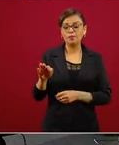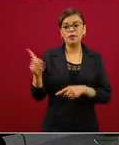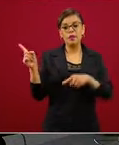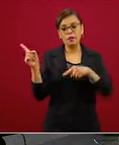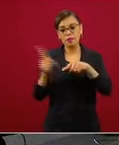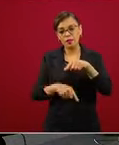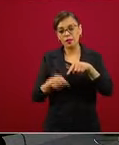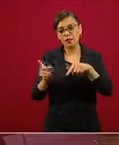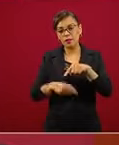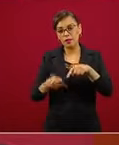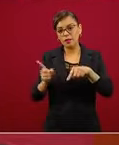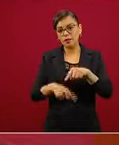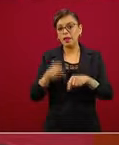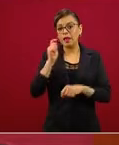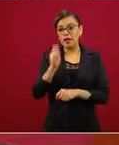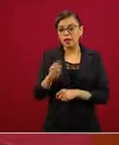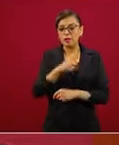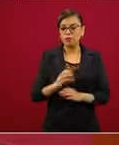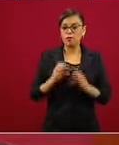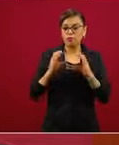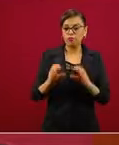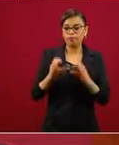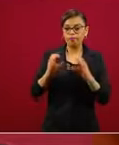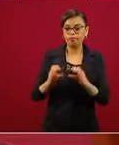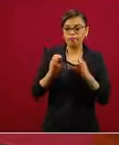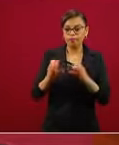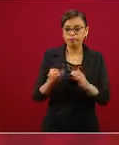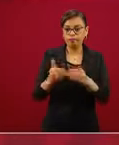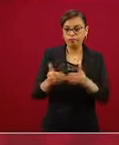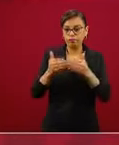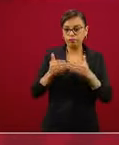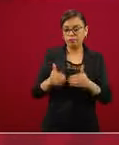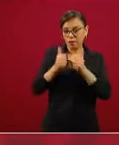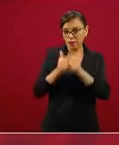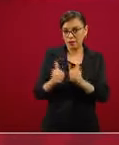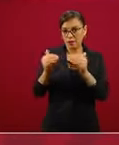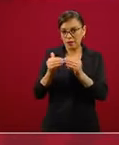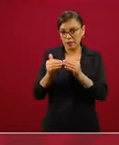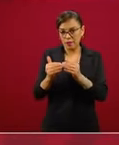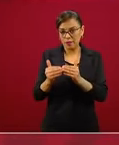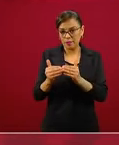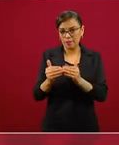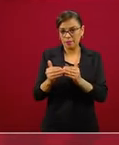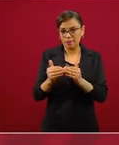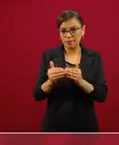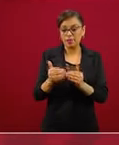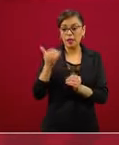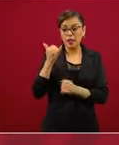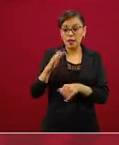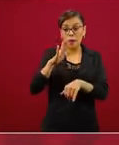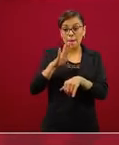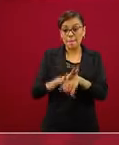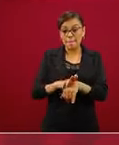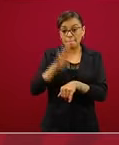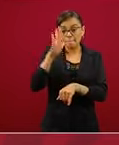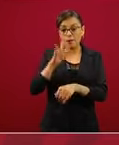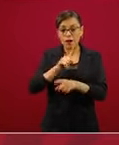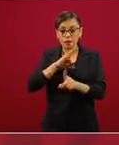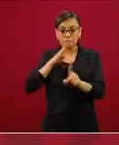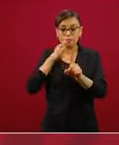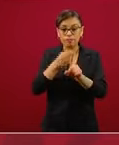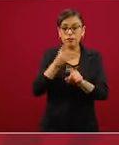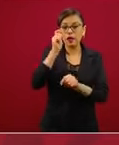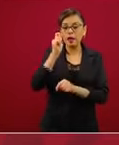nacional y ahora tendrán que ser focalizadas de acuerdo a la intensidad de la